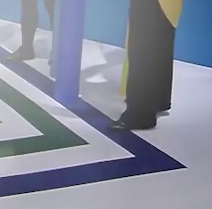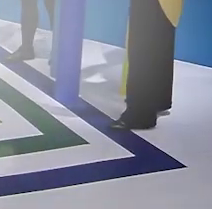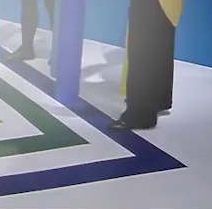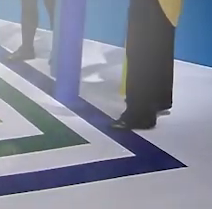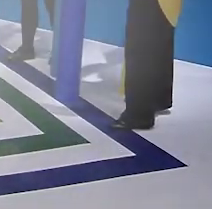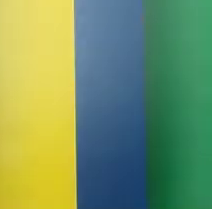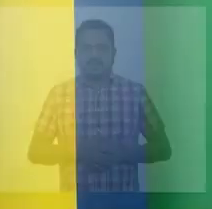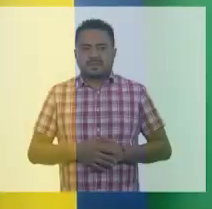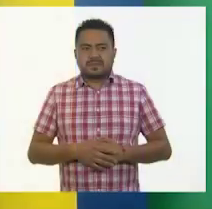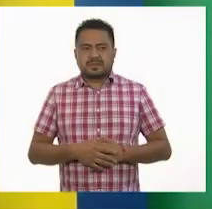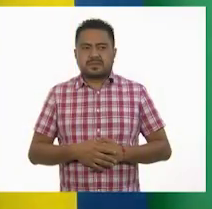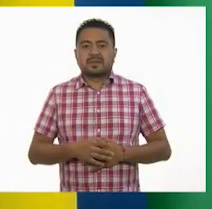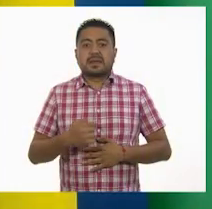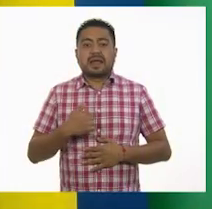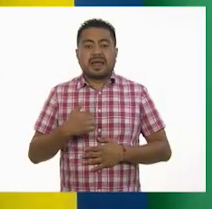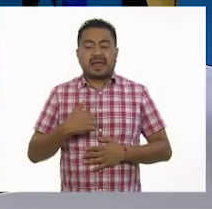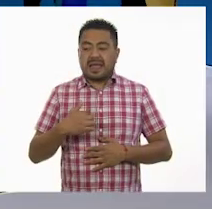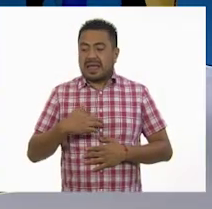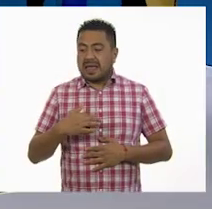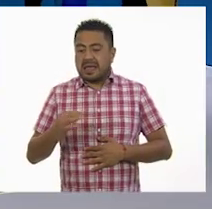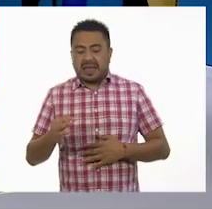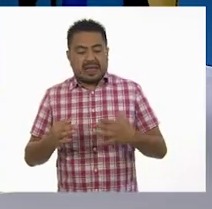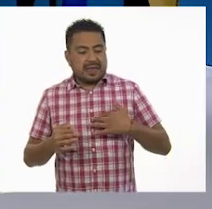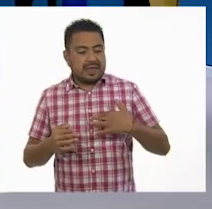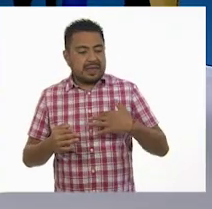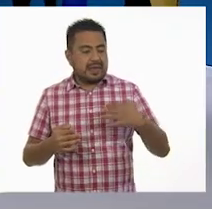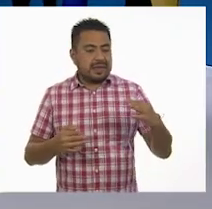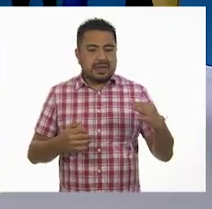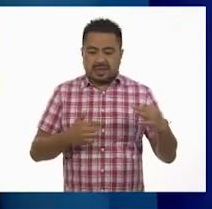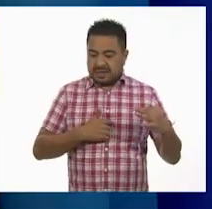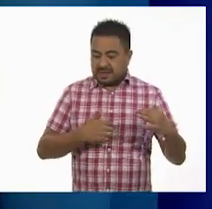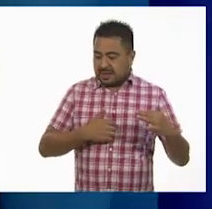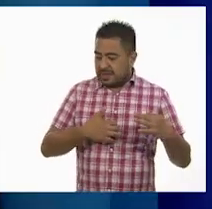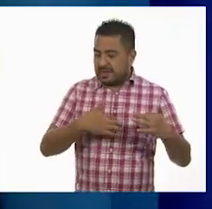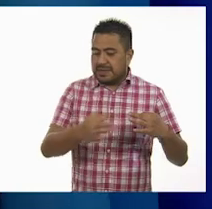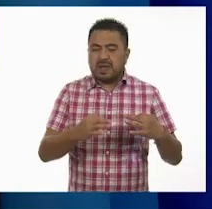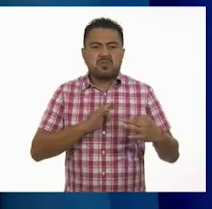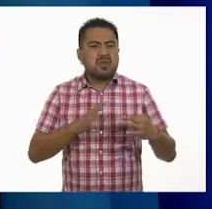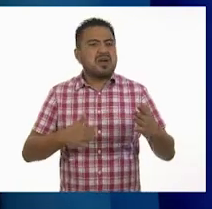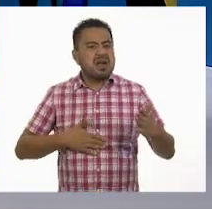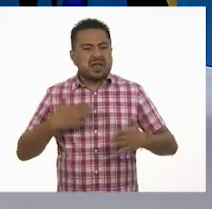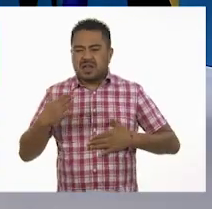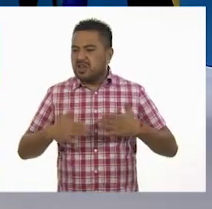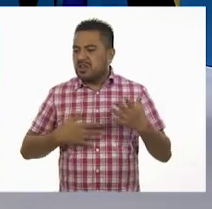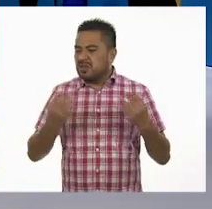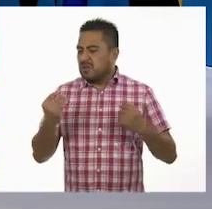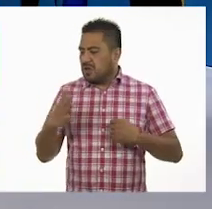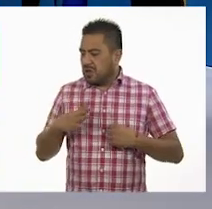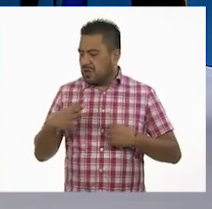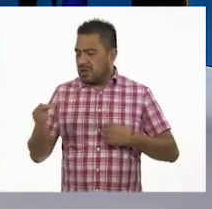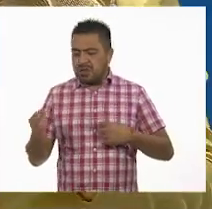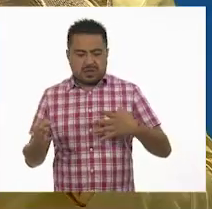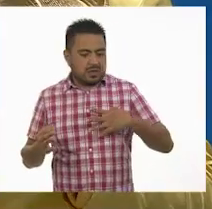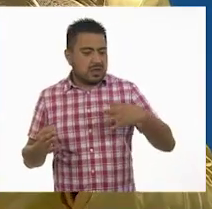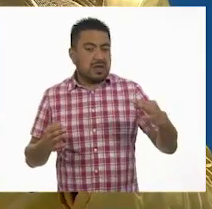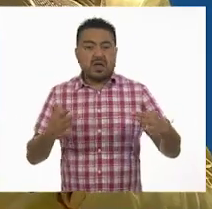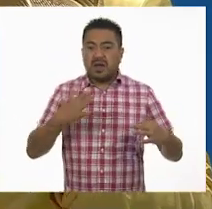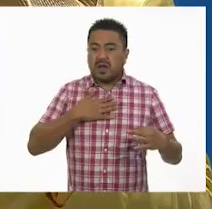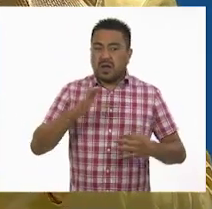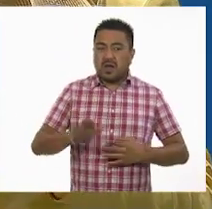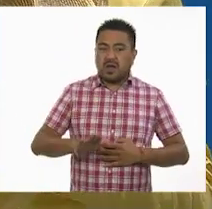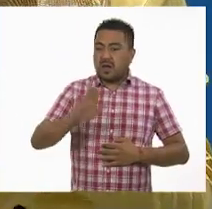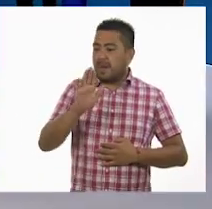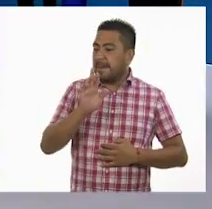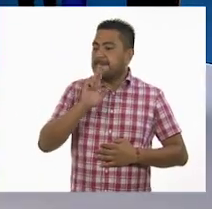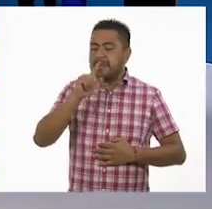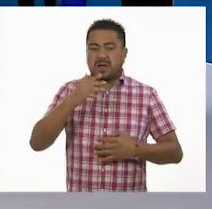María, elígeme a mí, María, escógeme a mí. Nos vamos a divertir mucho. María, por favor. Yo soy tu mejor